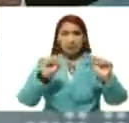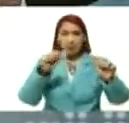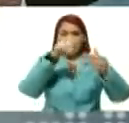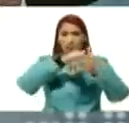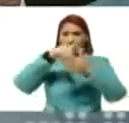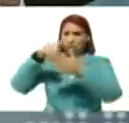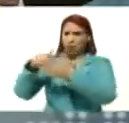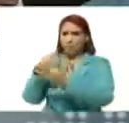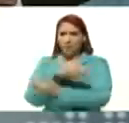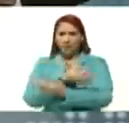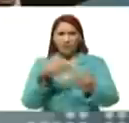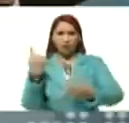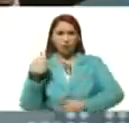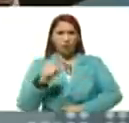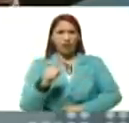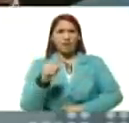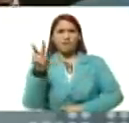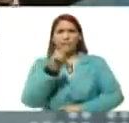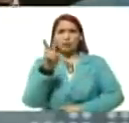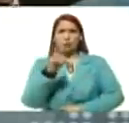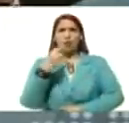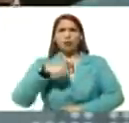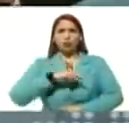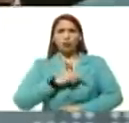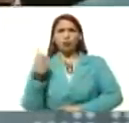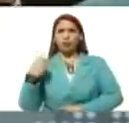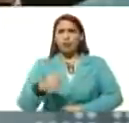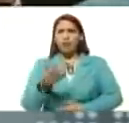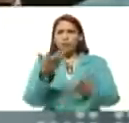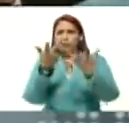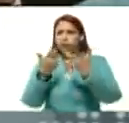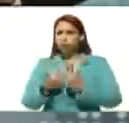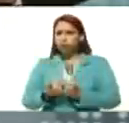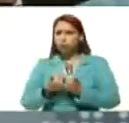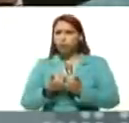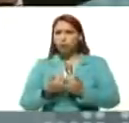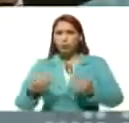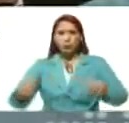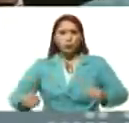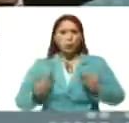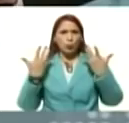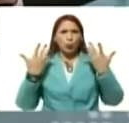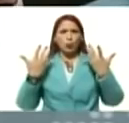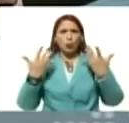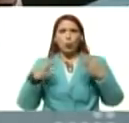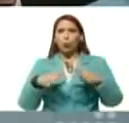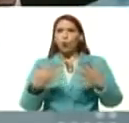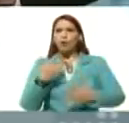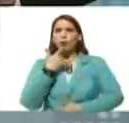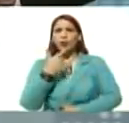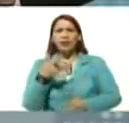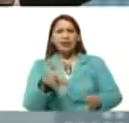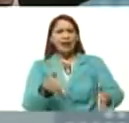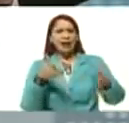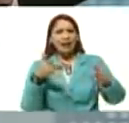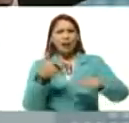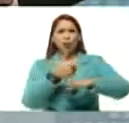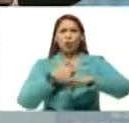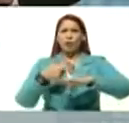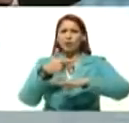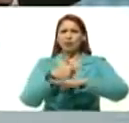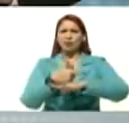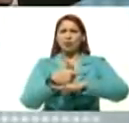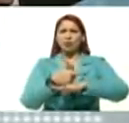perfecto que tiene Venezuela vamos a tener los resultados, y qué emoción cuando se diga ganó la gobernación